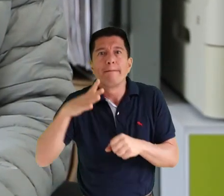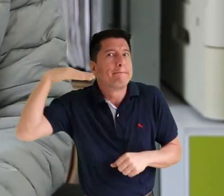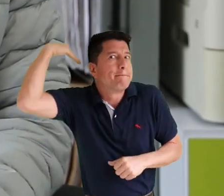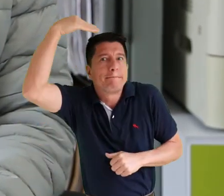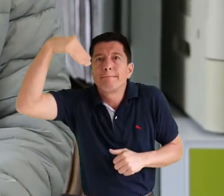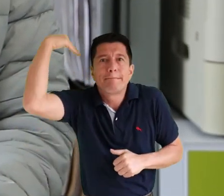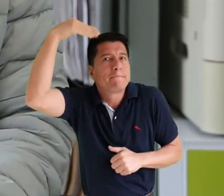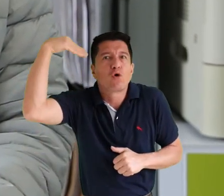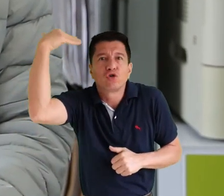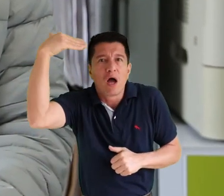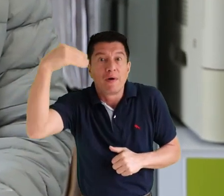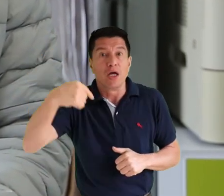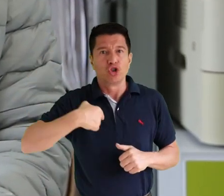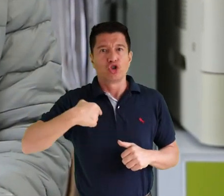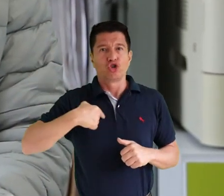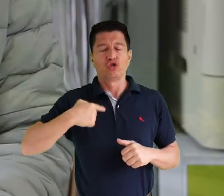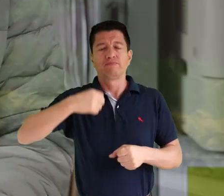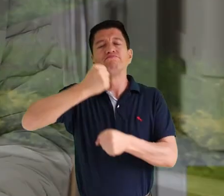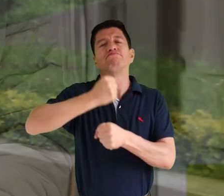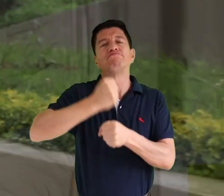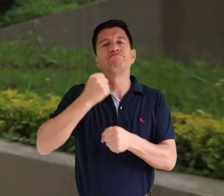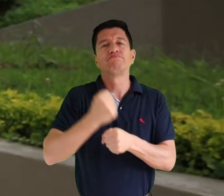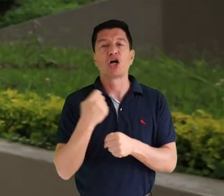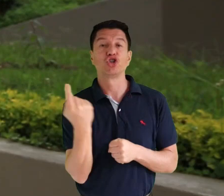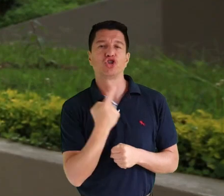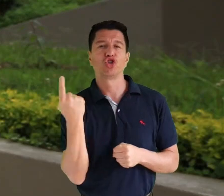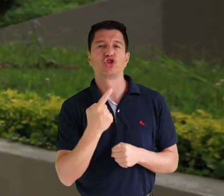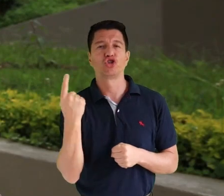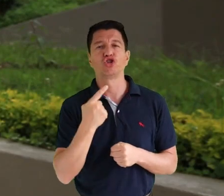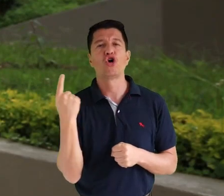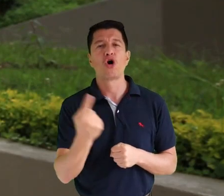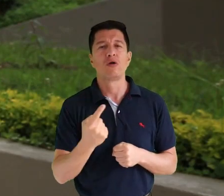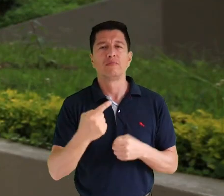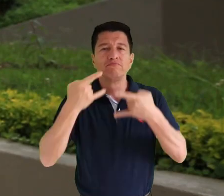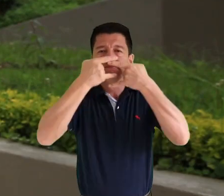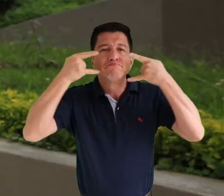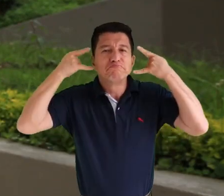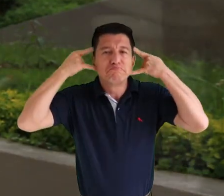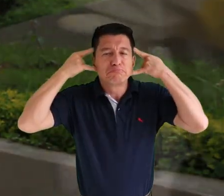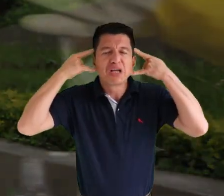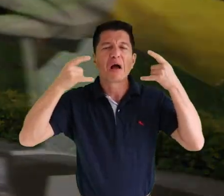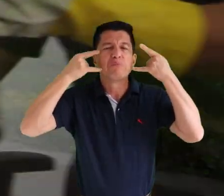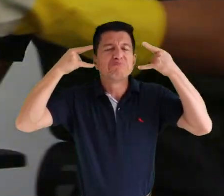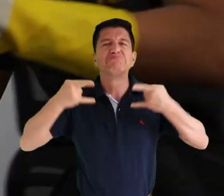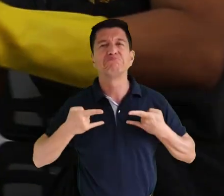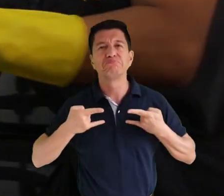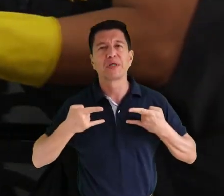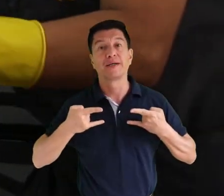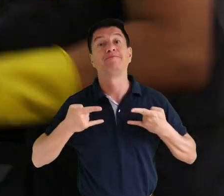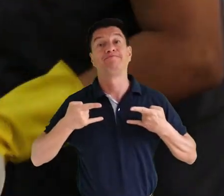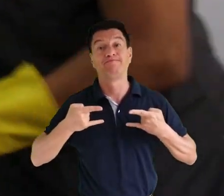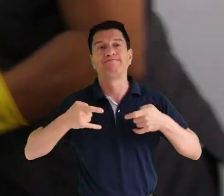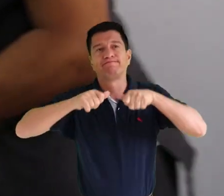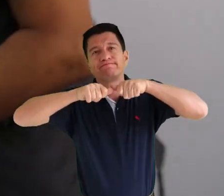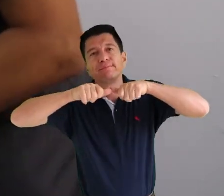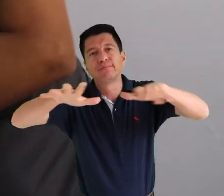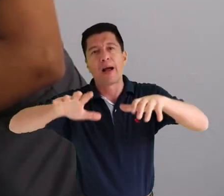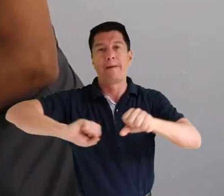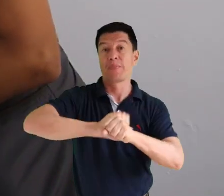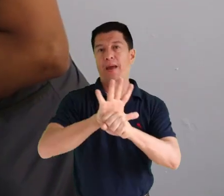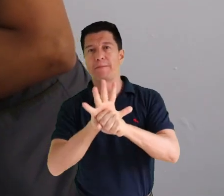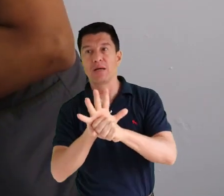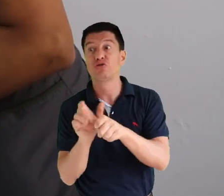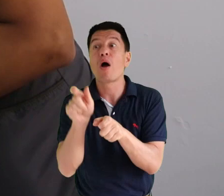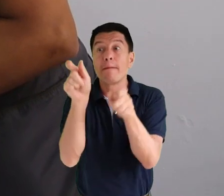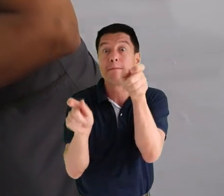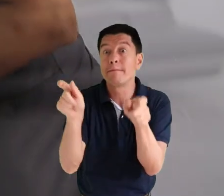estamos en un espacio así estemos solos, podemos esparcir el virus. Las señoras de aseo van a estar